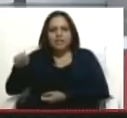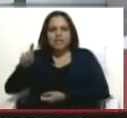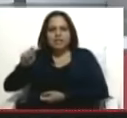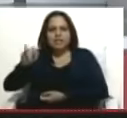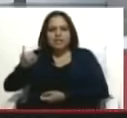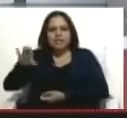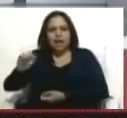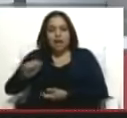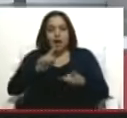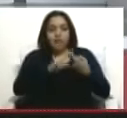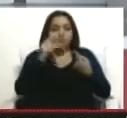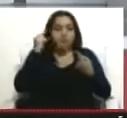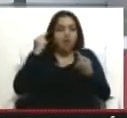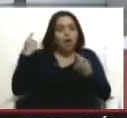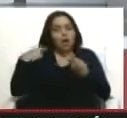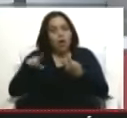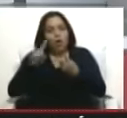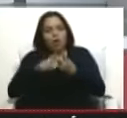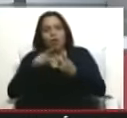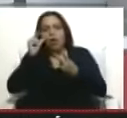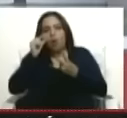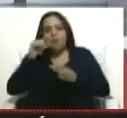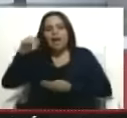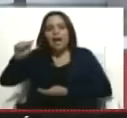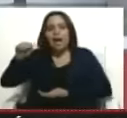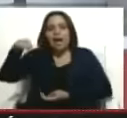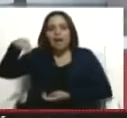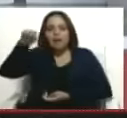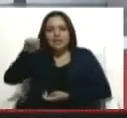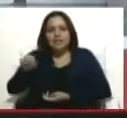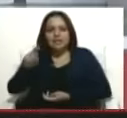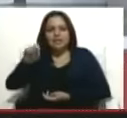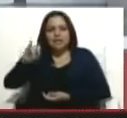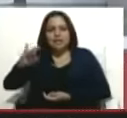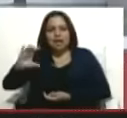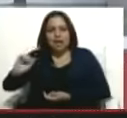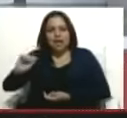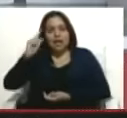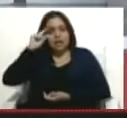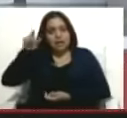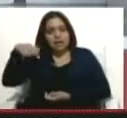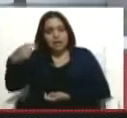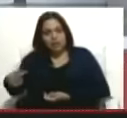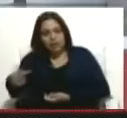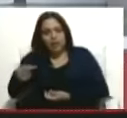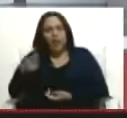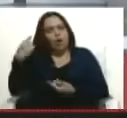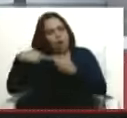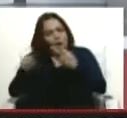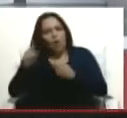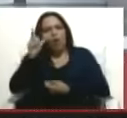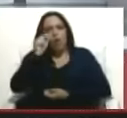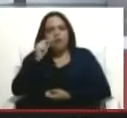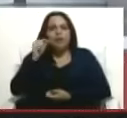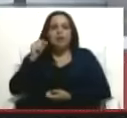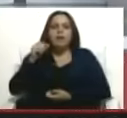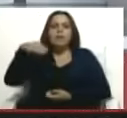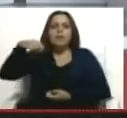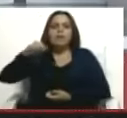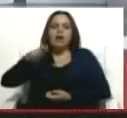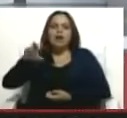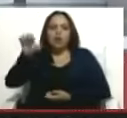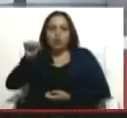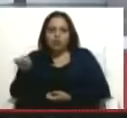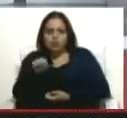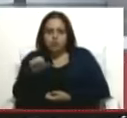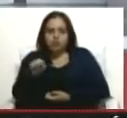Natalia Améstica y Guillermo Améstica. Y en el día subsiguiente a Marcos Prato Longo, los ex